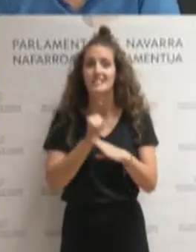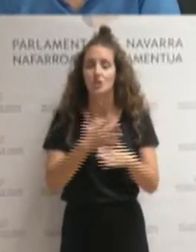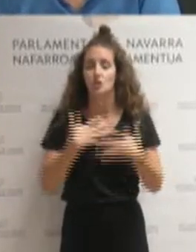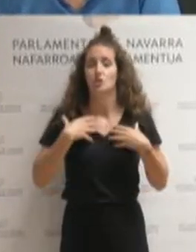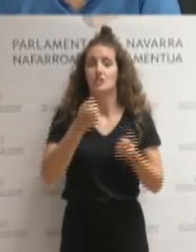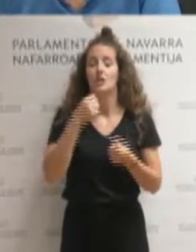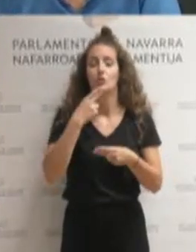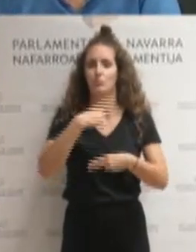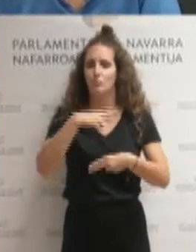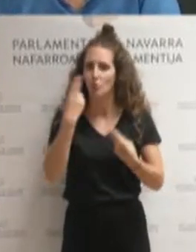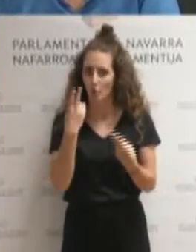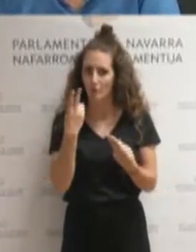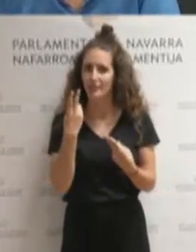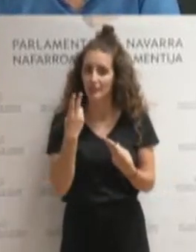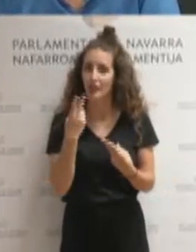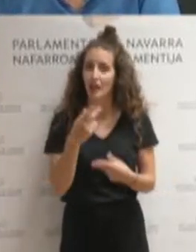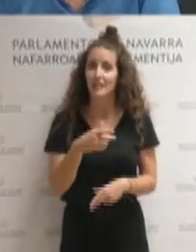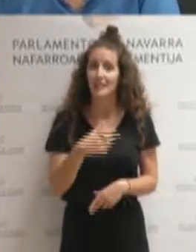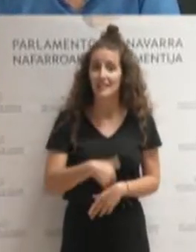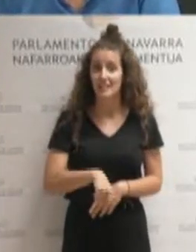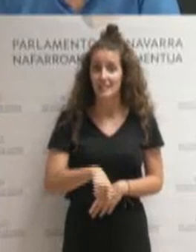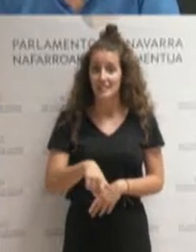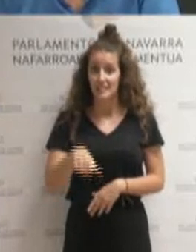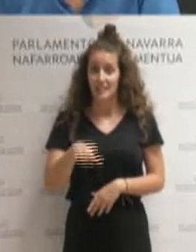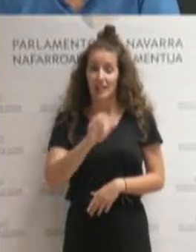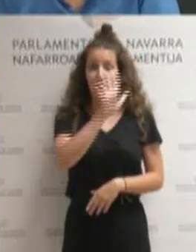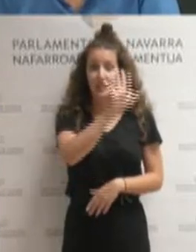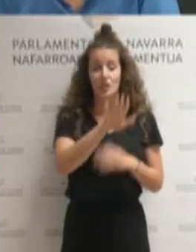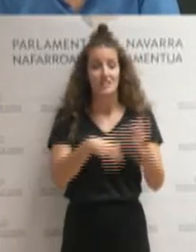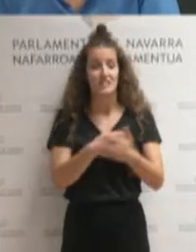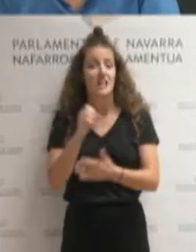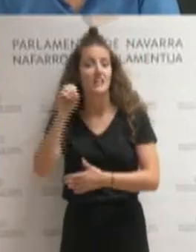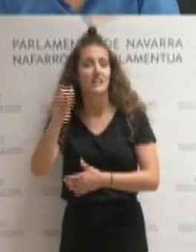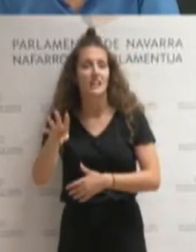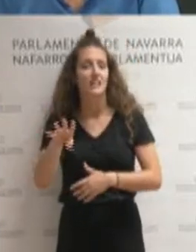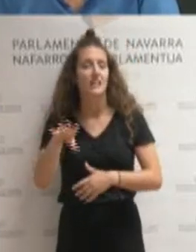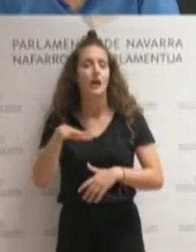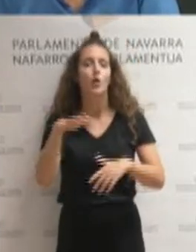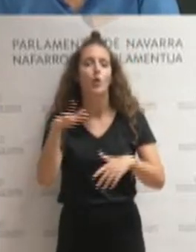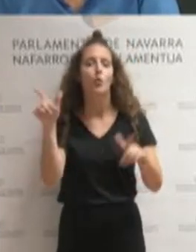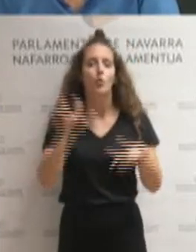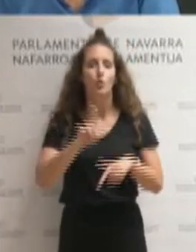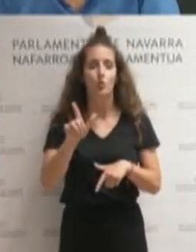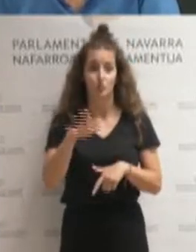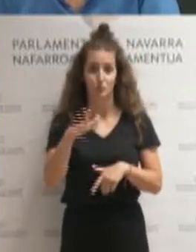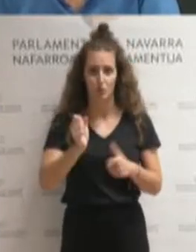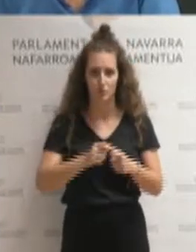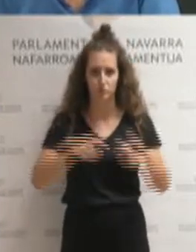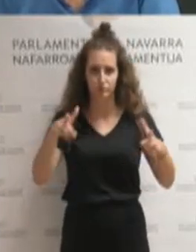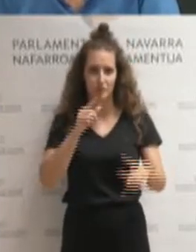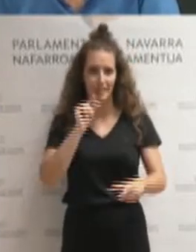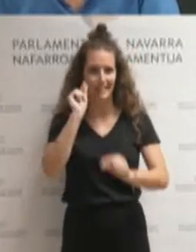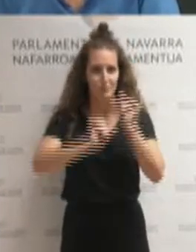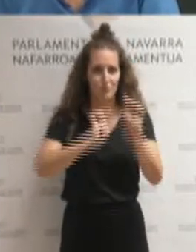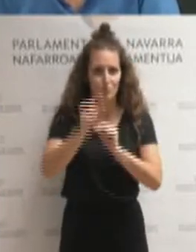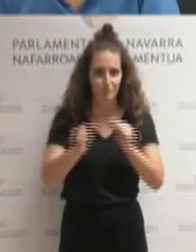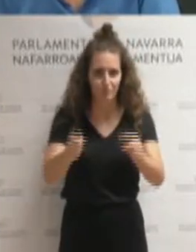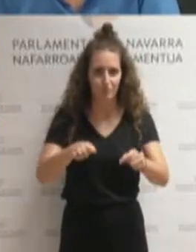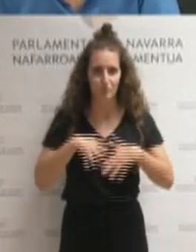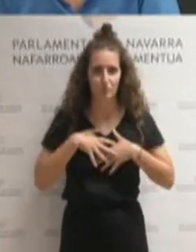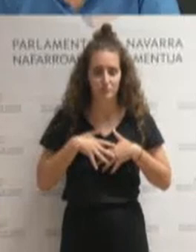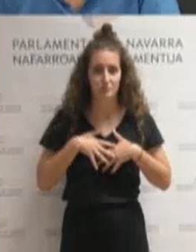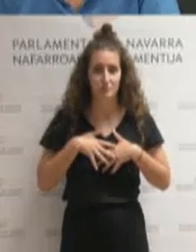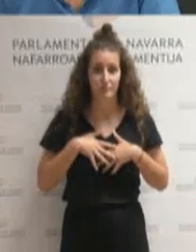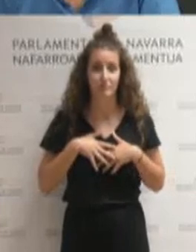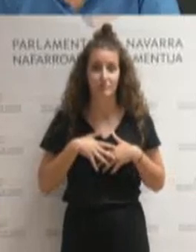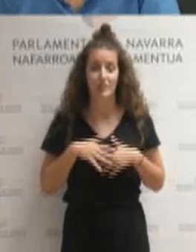Pública de la semana del 5 al 11 de julio, tenemos un ascenso en los casos del 77%. En